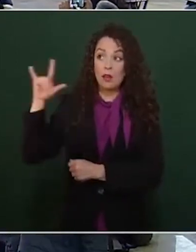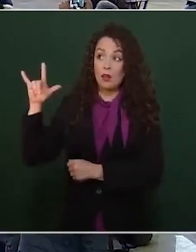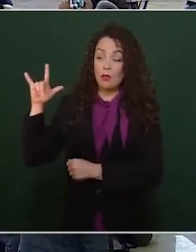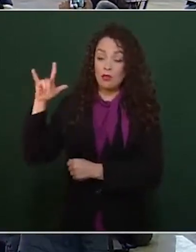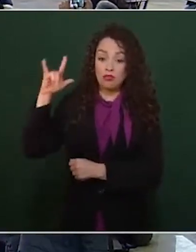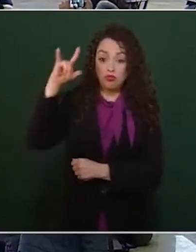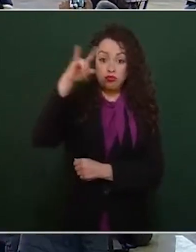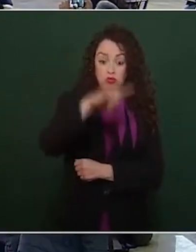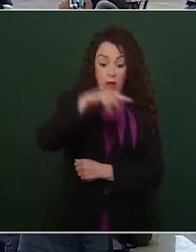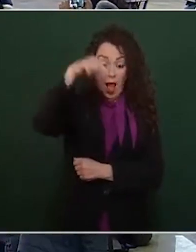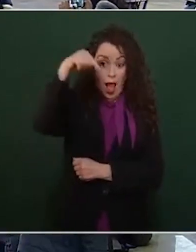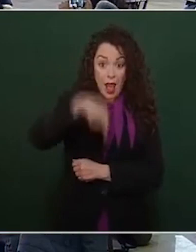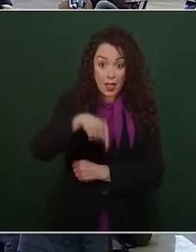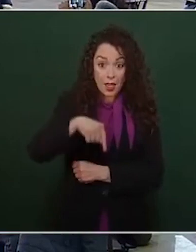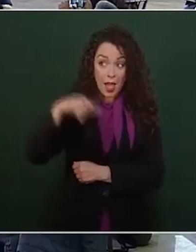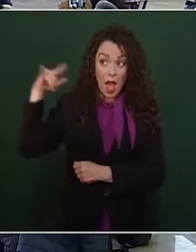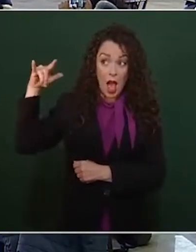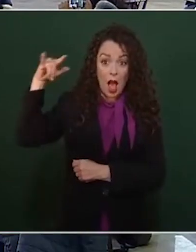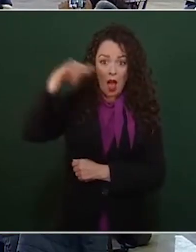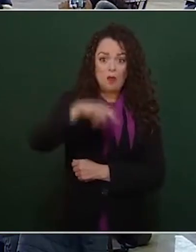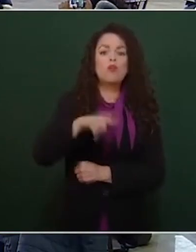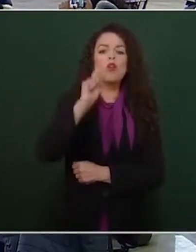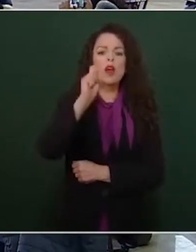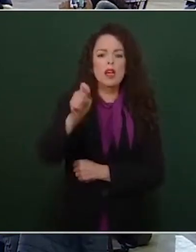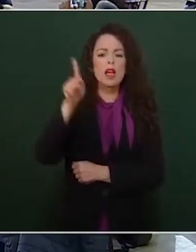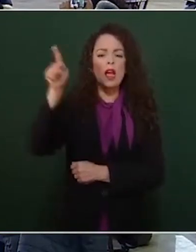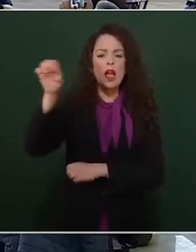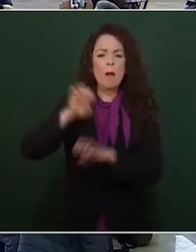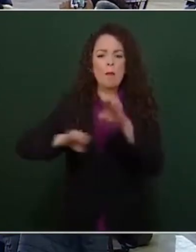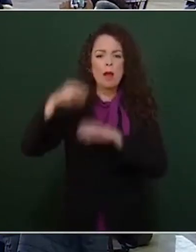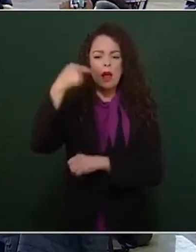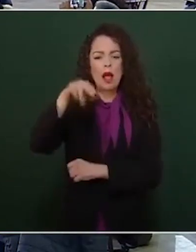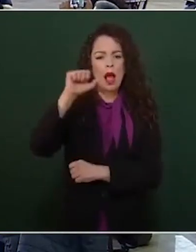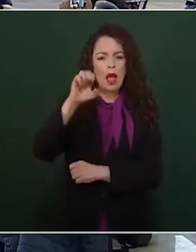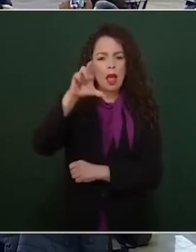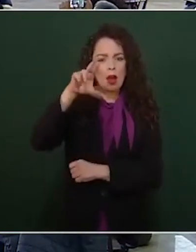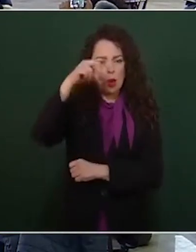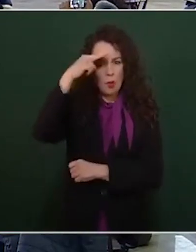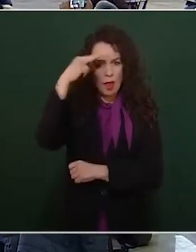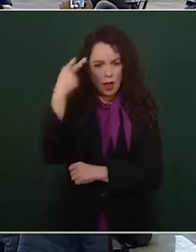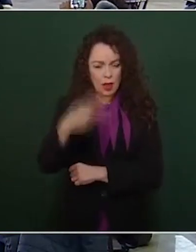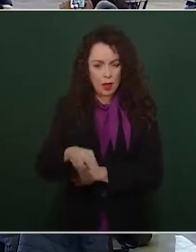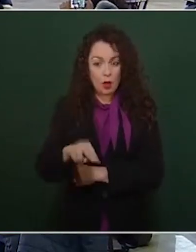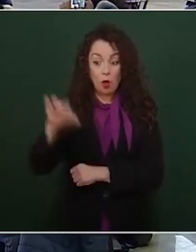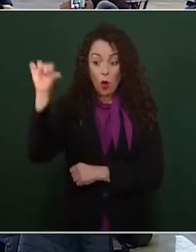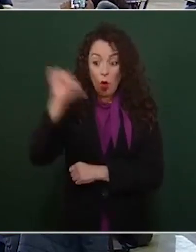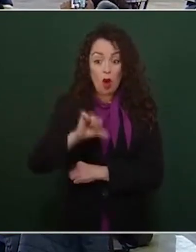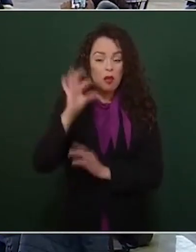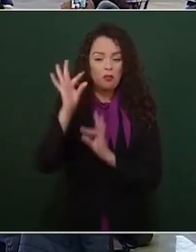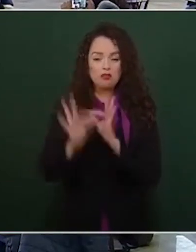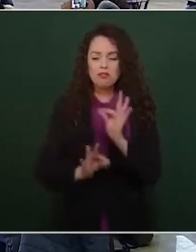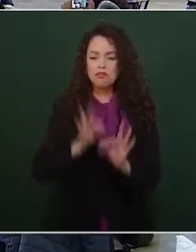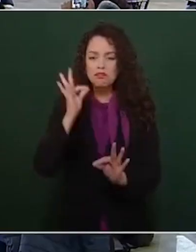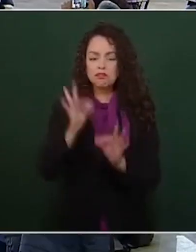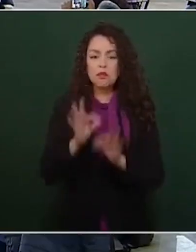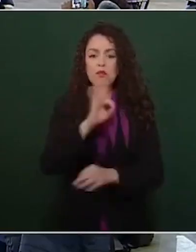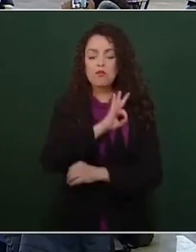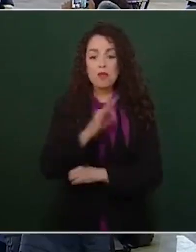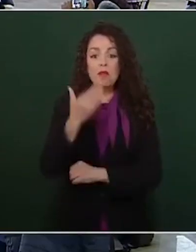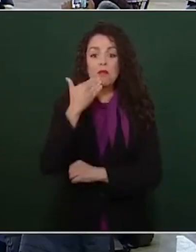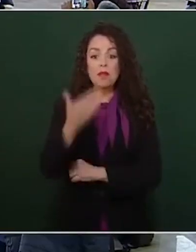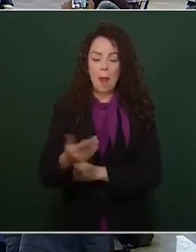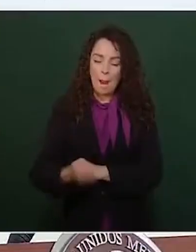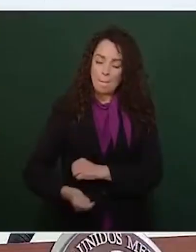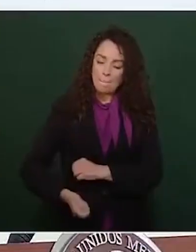un avión, fue un avión de Aeroméxico, para que el día de hoy estuviera listo para hacer